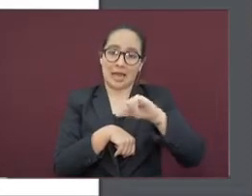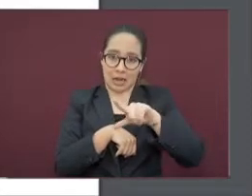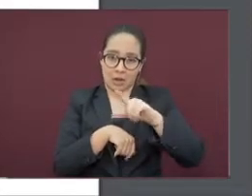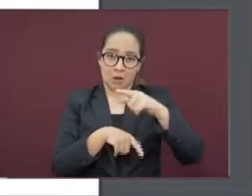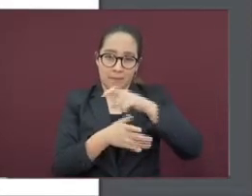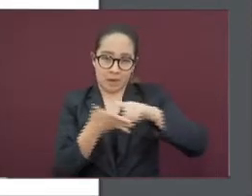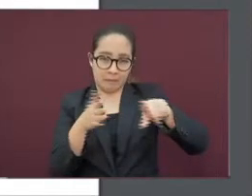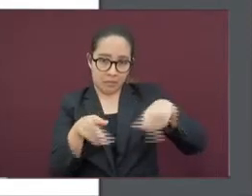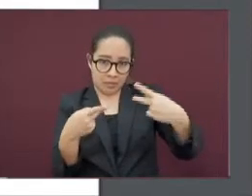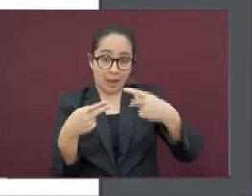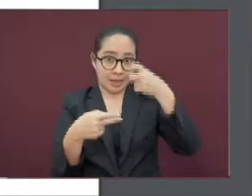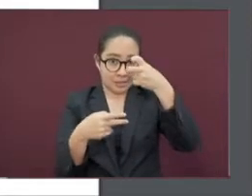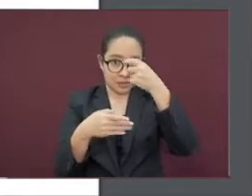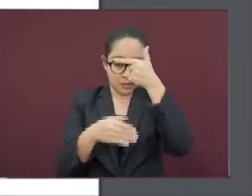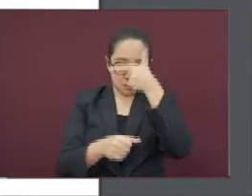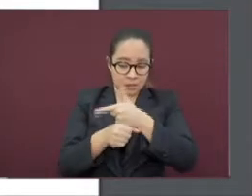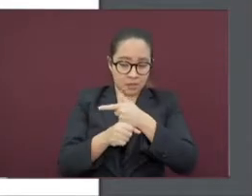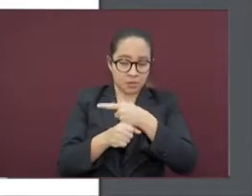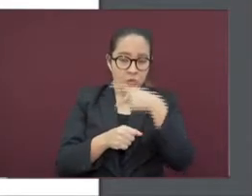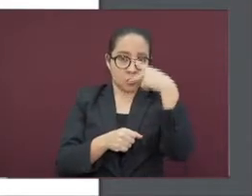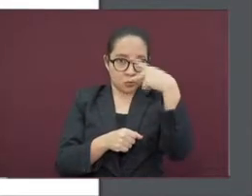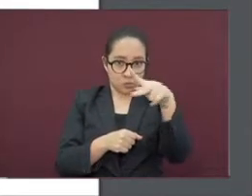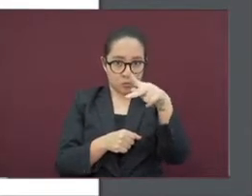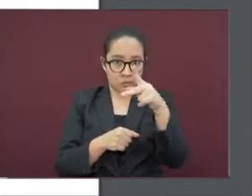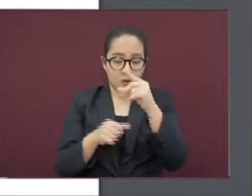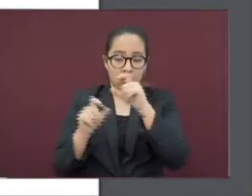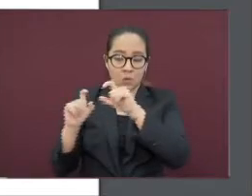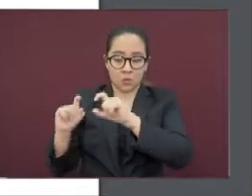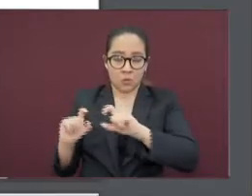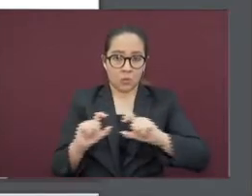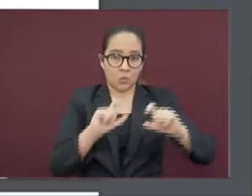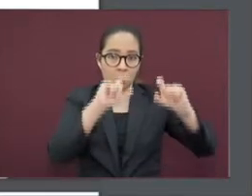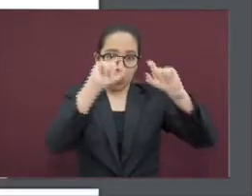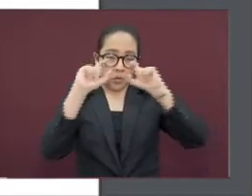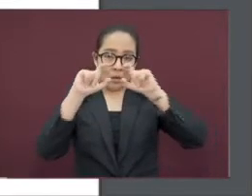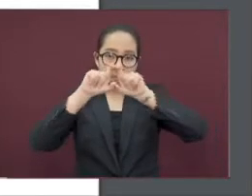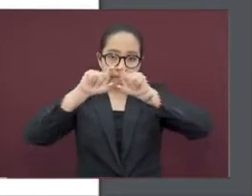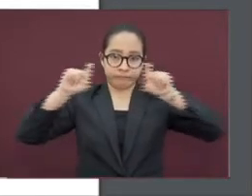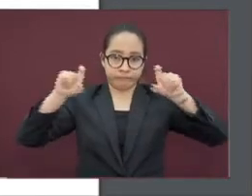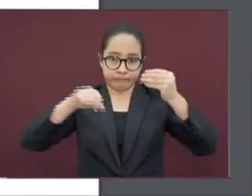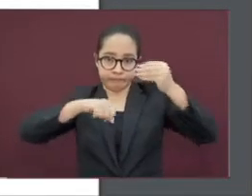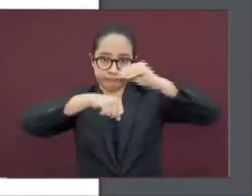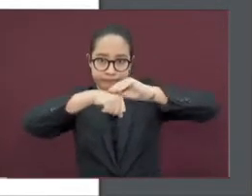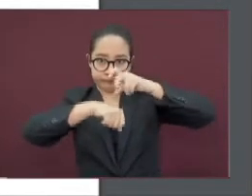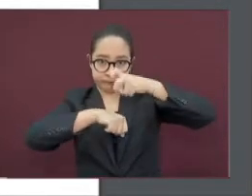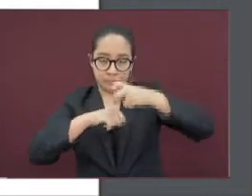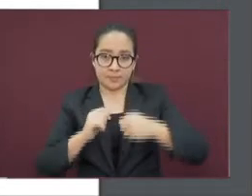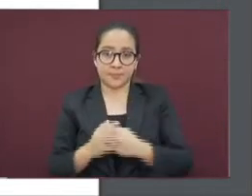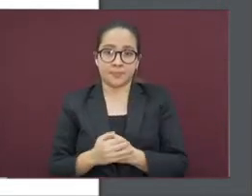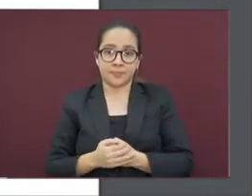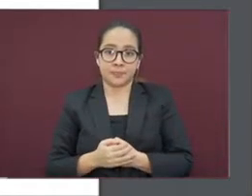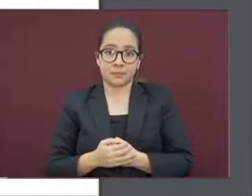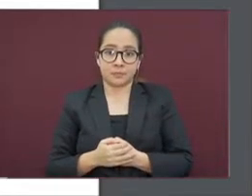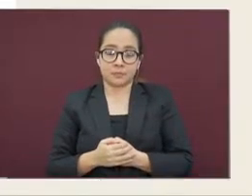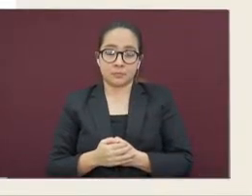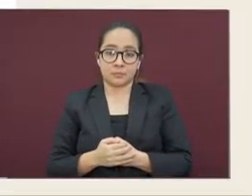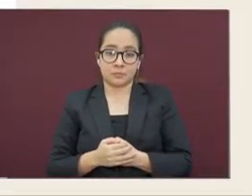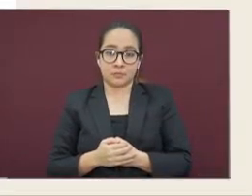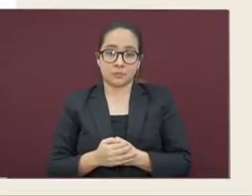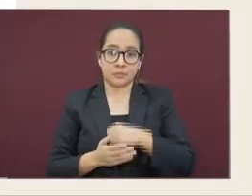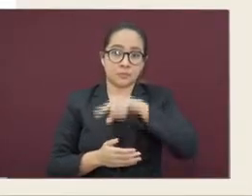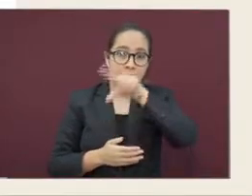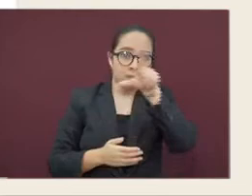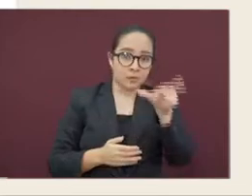pónganlo en el campo que se les indica. Enseguida, vuelvan a dar clic